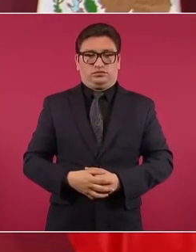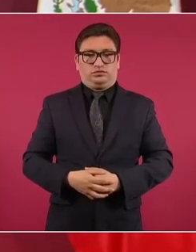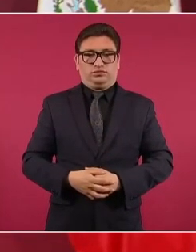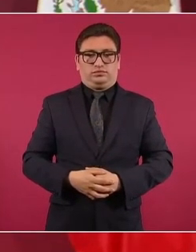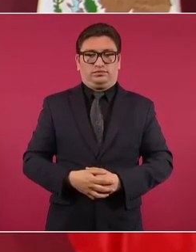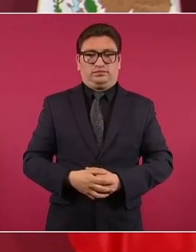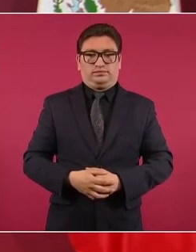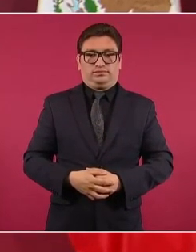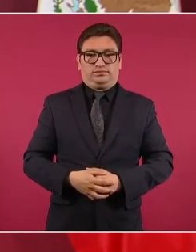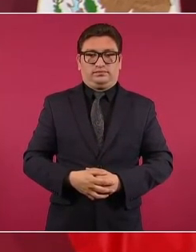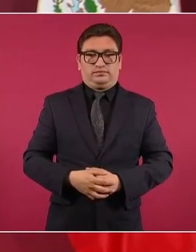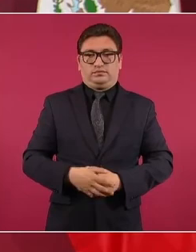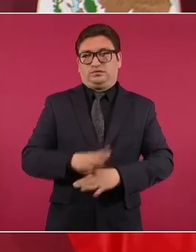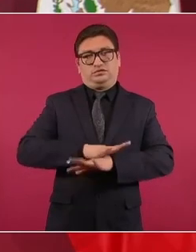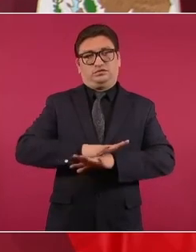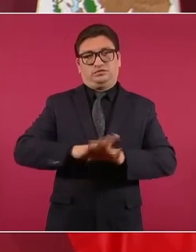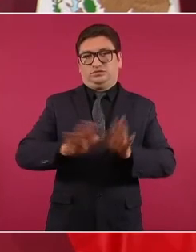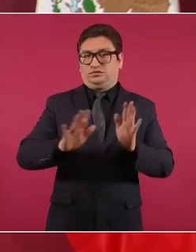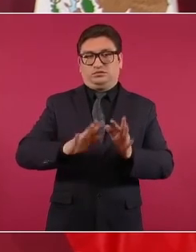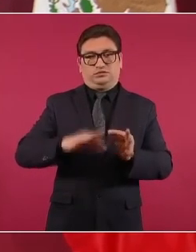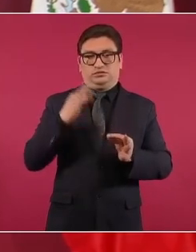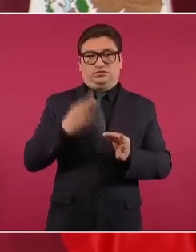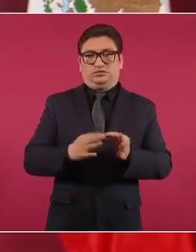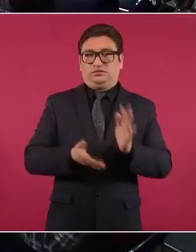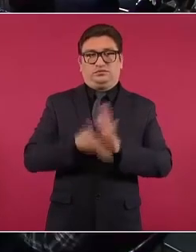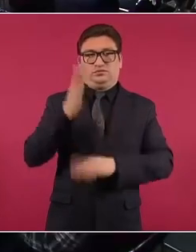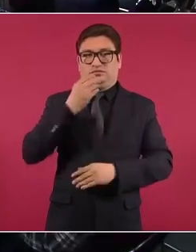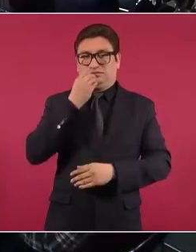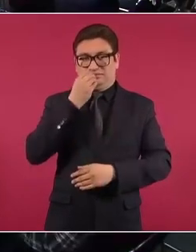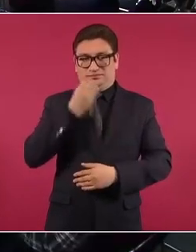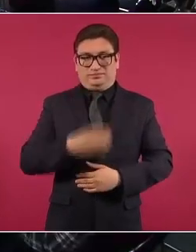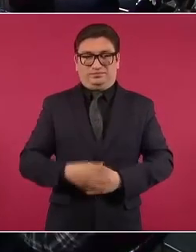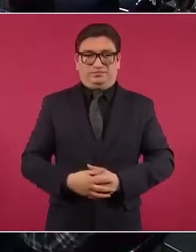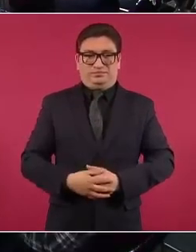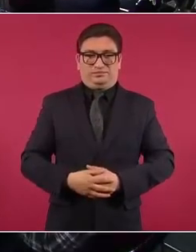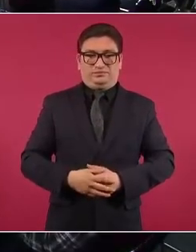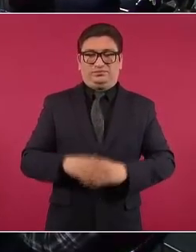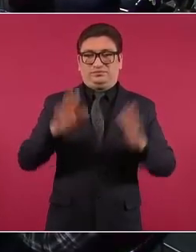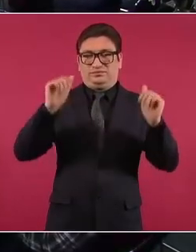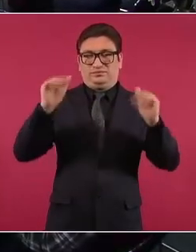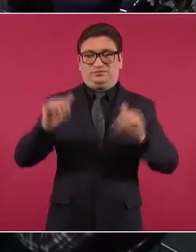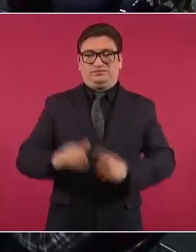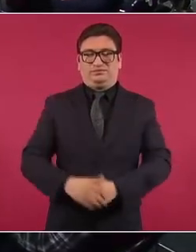Y ya nos vamos a desayunar. Adiós.